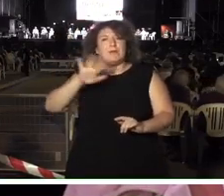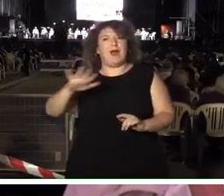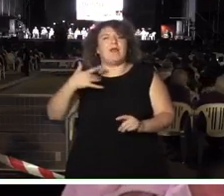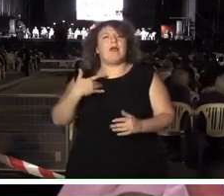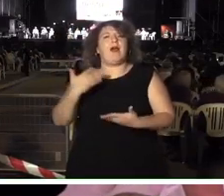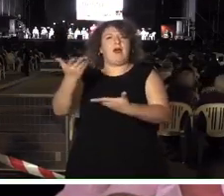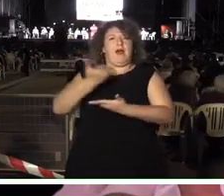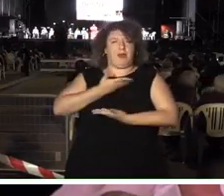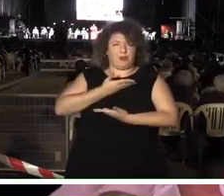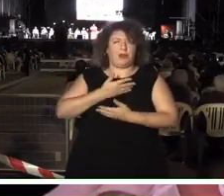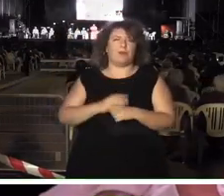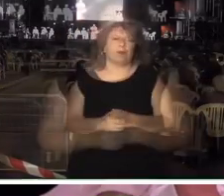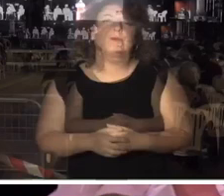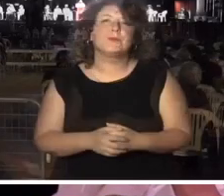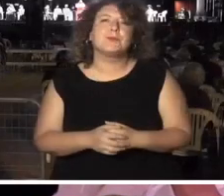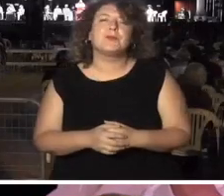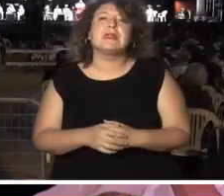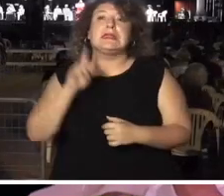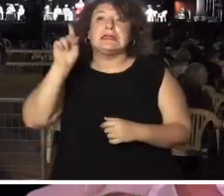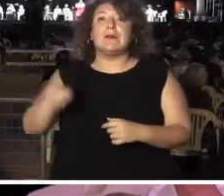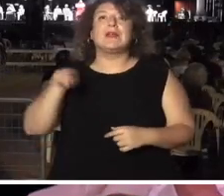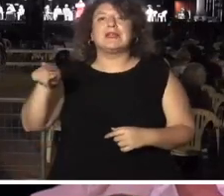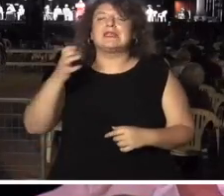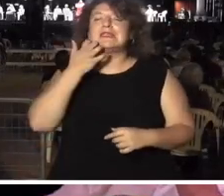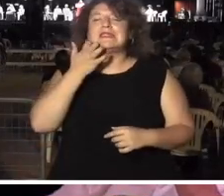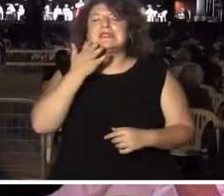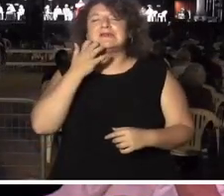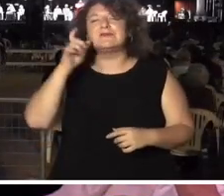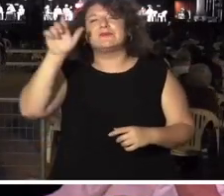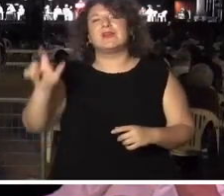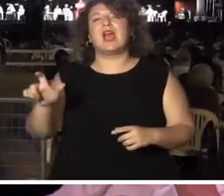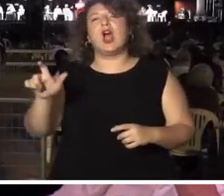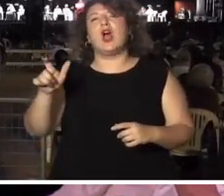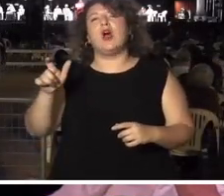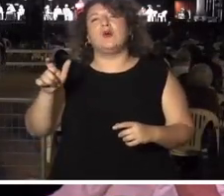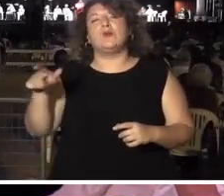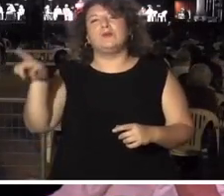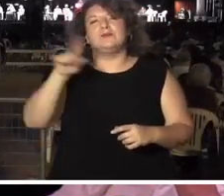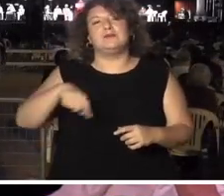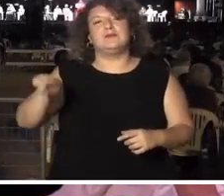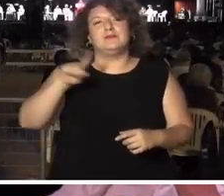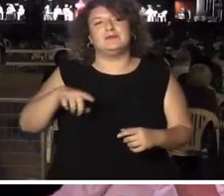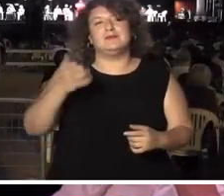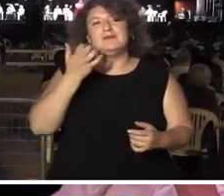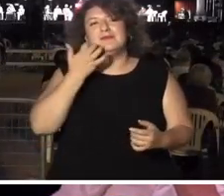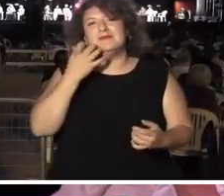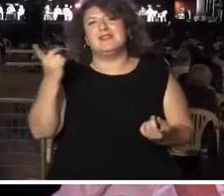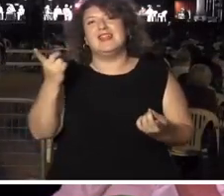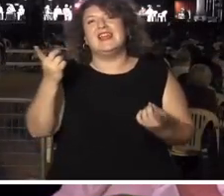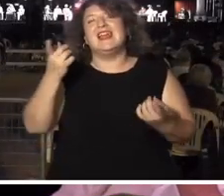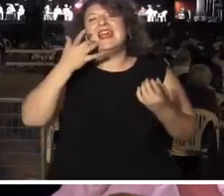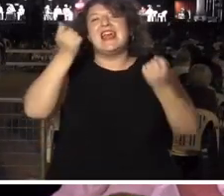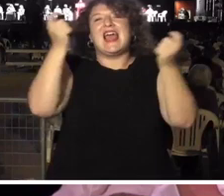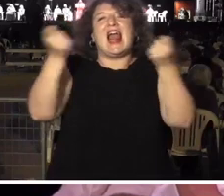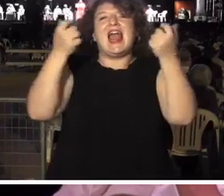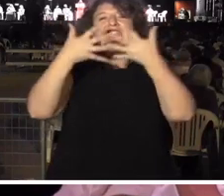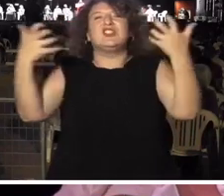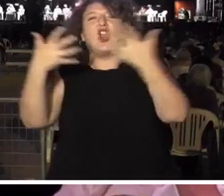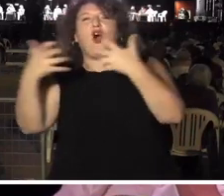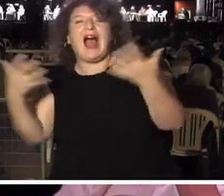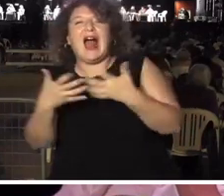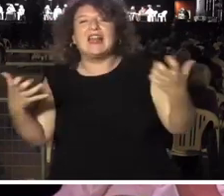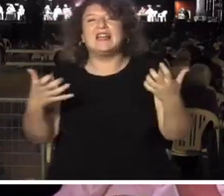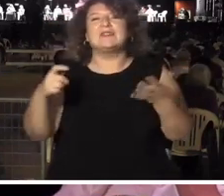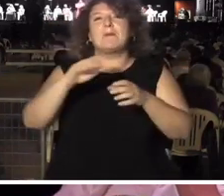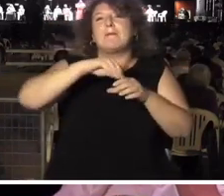Y aprendí además de él que era refractario a la ortodoxia, que no soportaba los eslóganes vacíos, ni